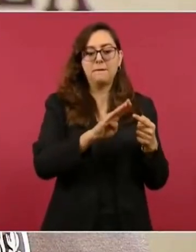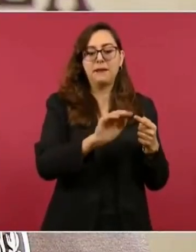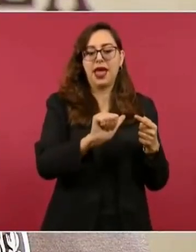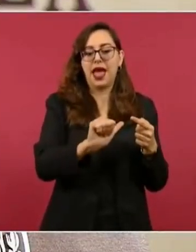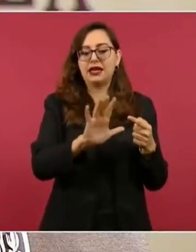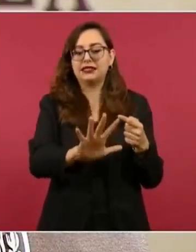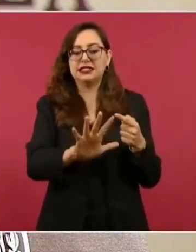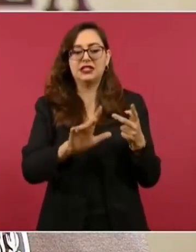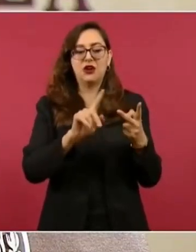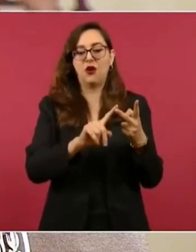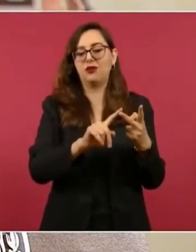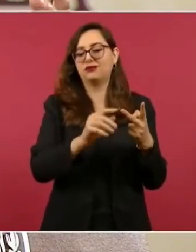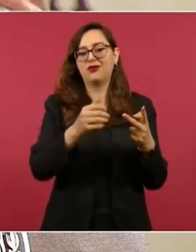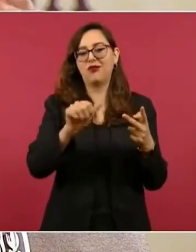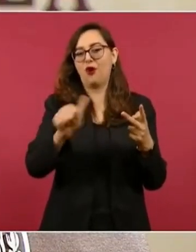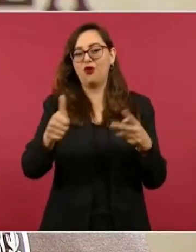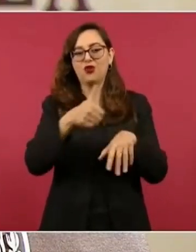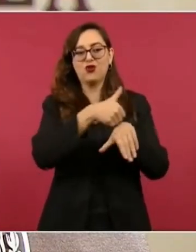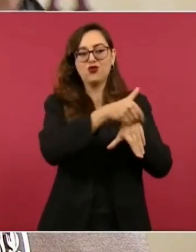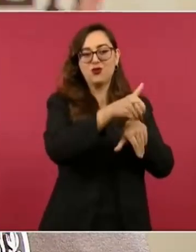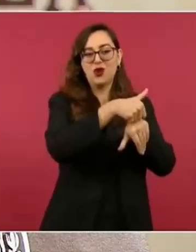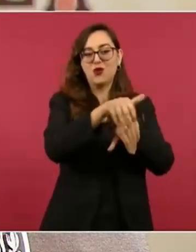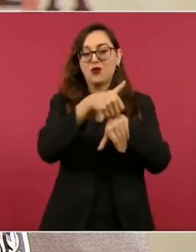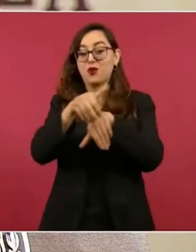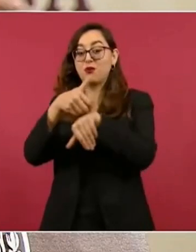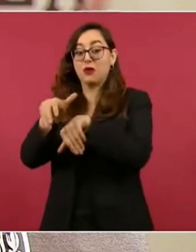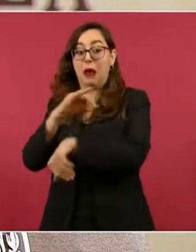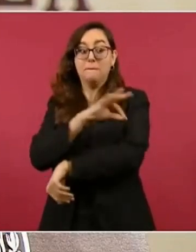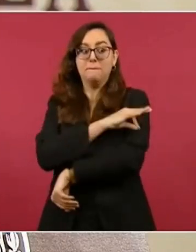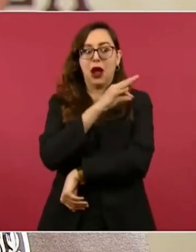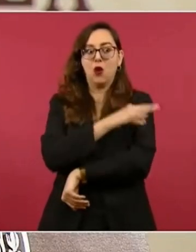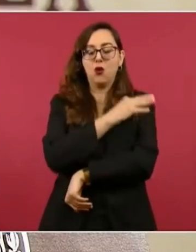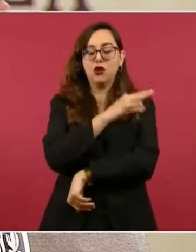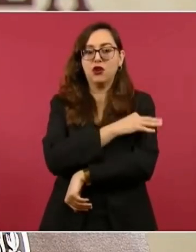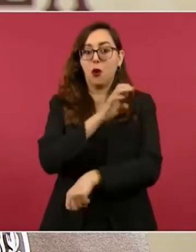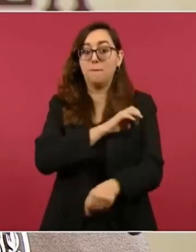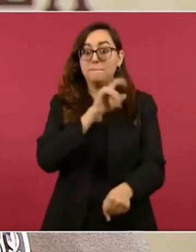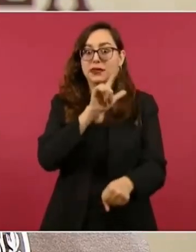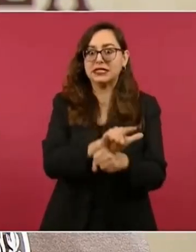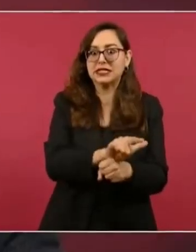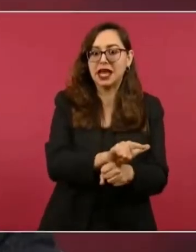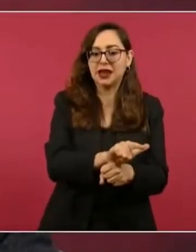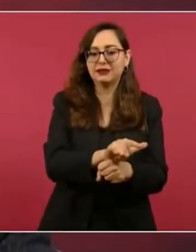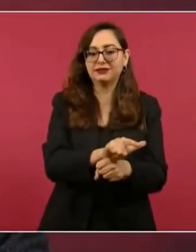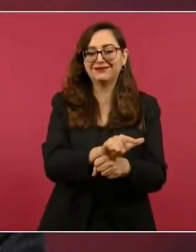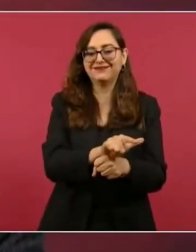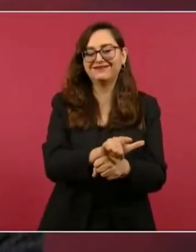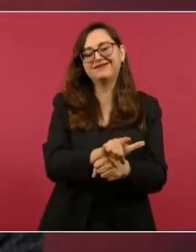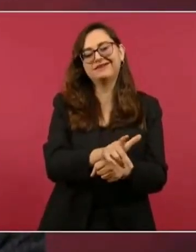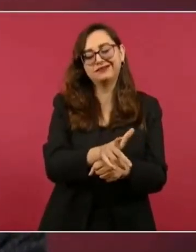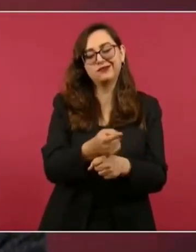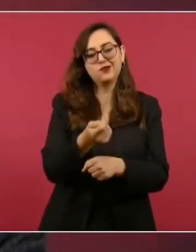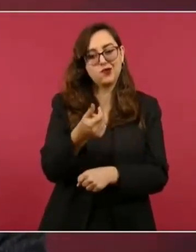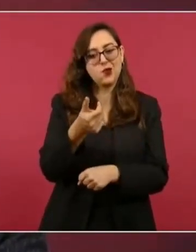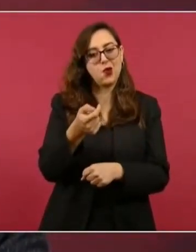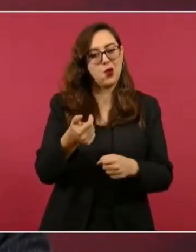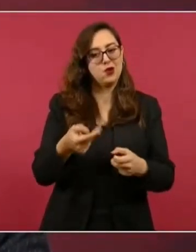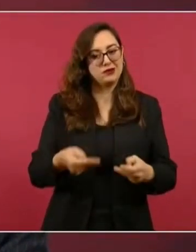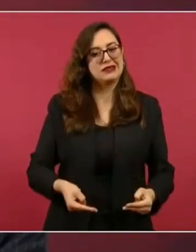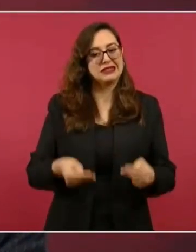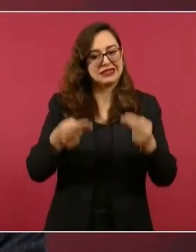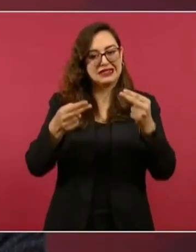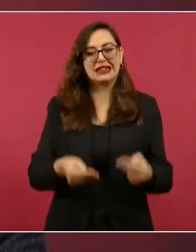variante VA5, y se ha promocionado como la necesidad de utilizarla. Sin embargo, el jueves pasado en una prestigiosa revista